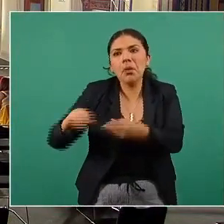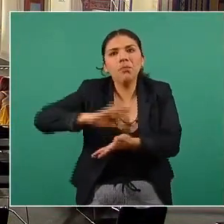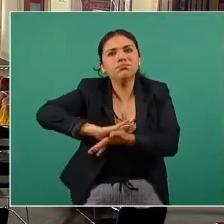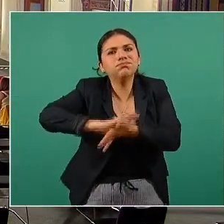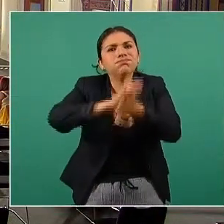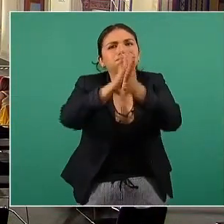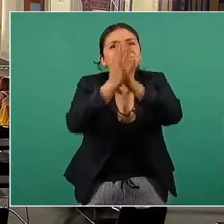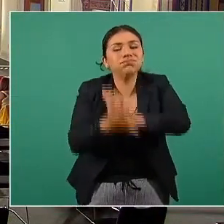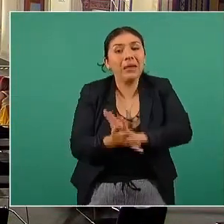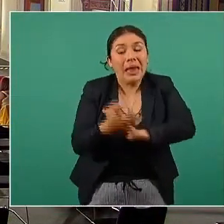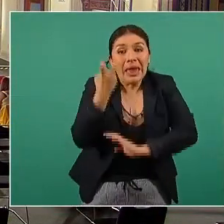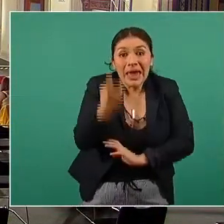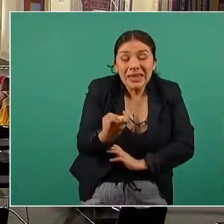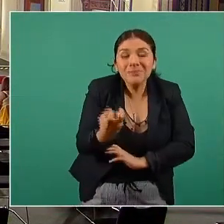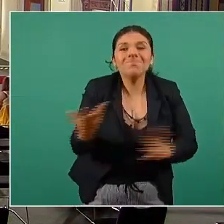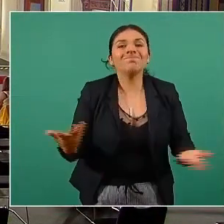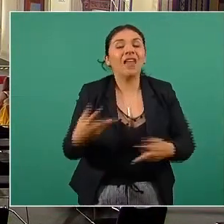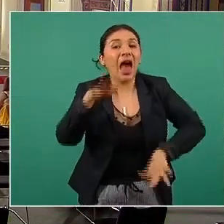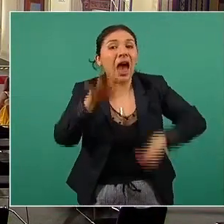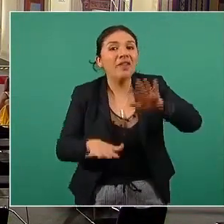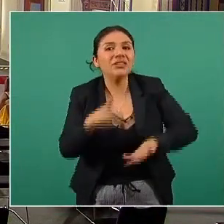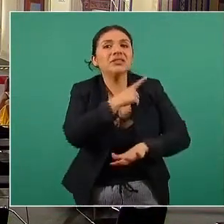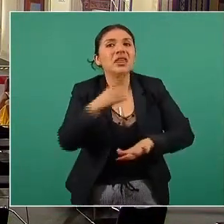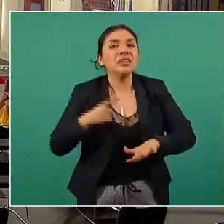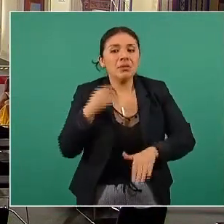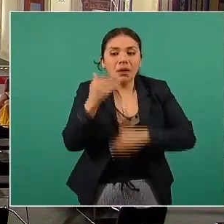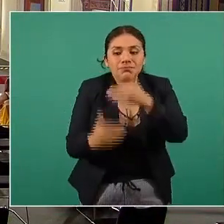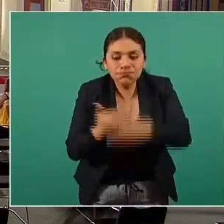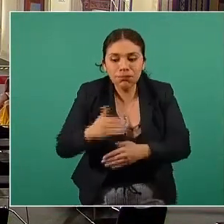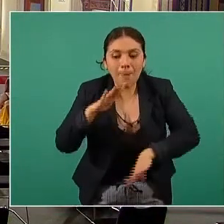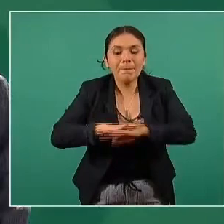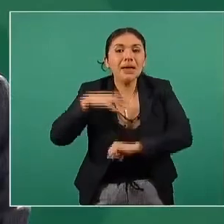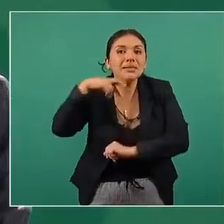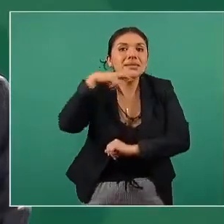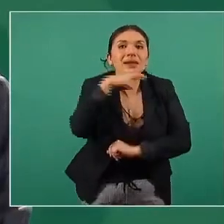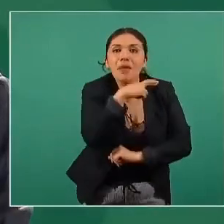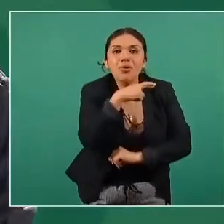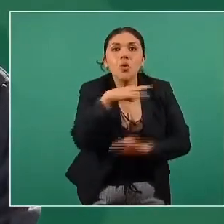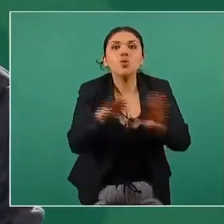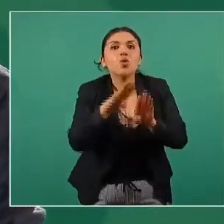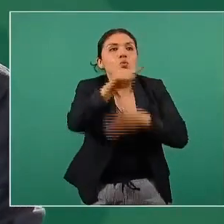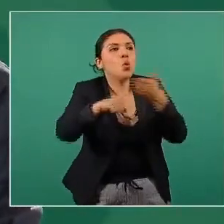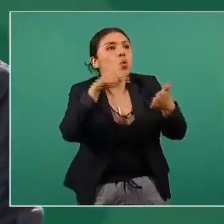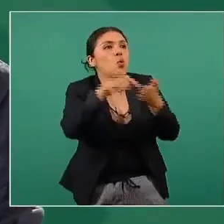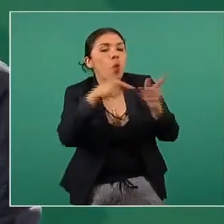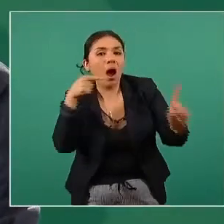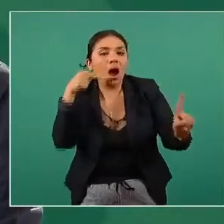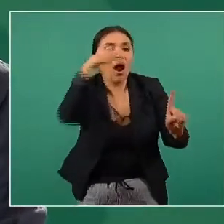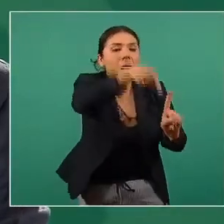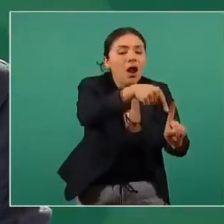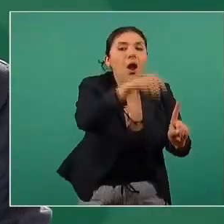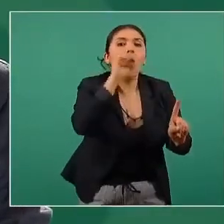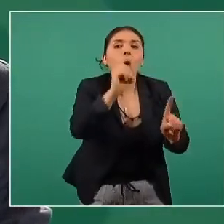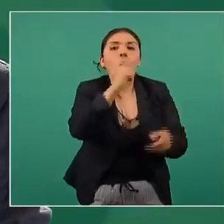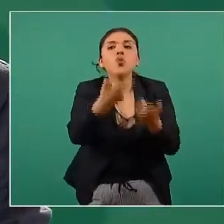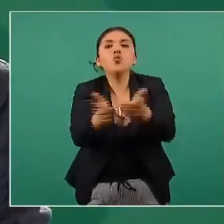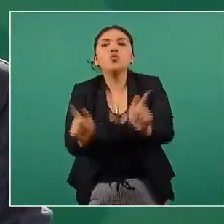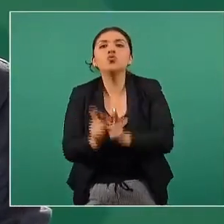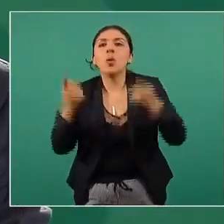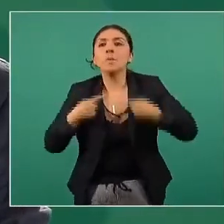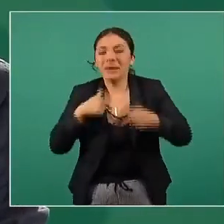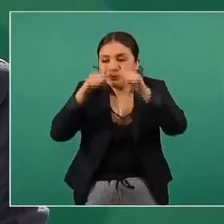a veces hay que avanzar más rápidamente en algún lugar o en algún grupo poblacional.